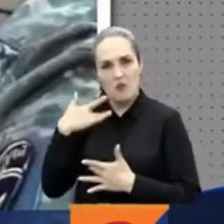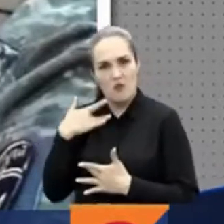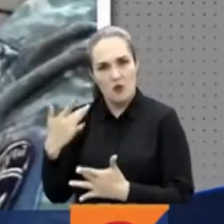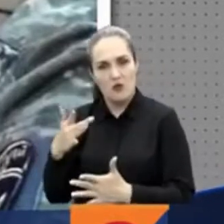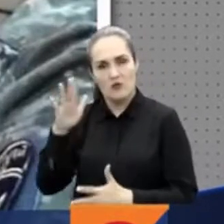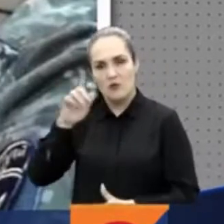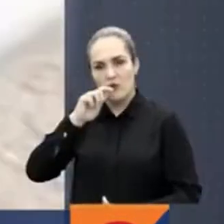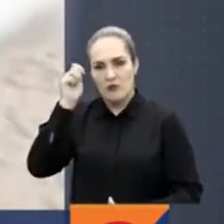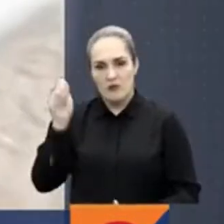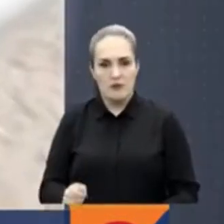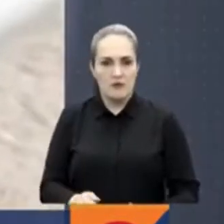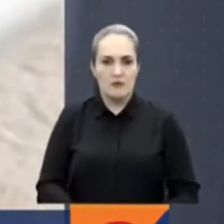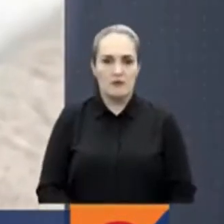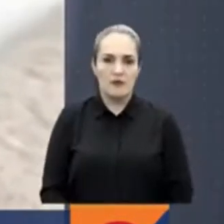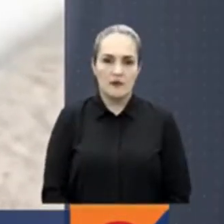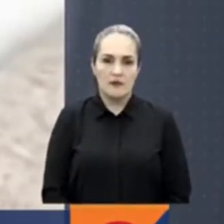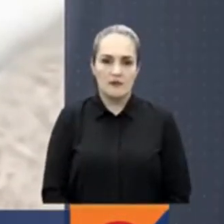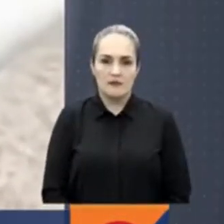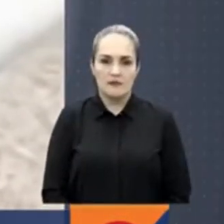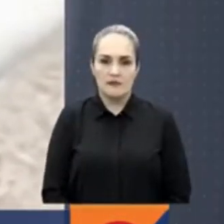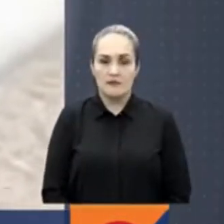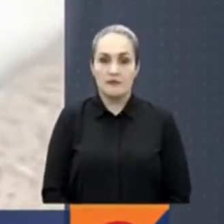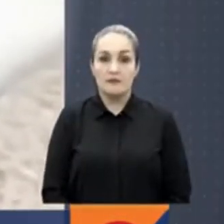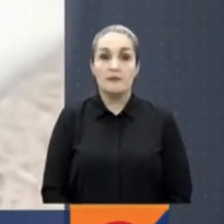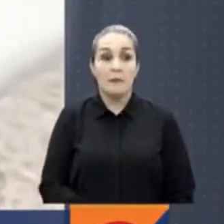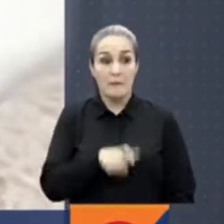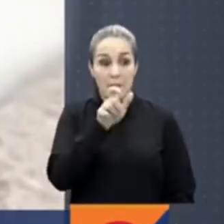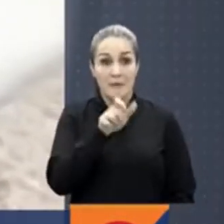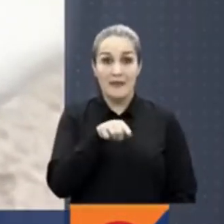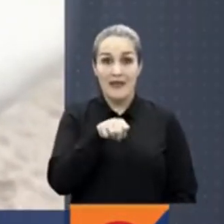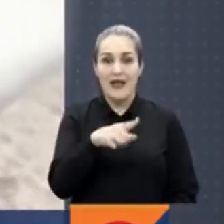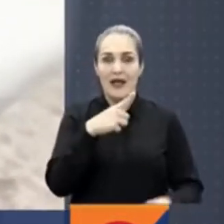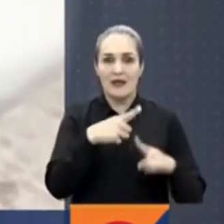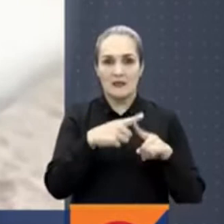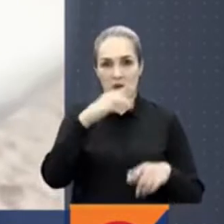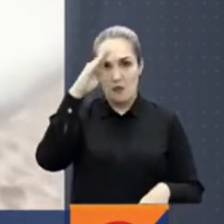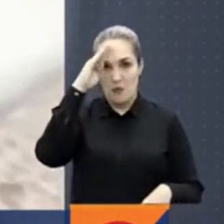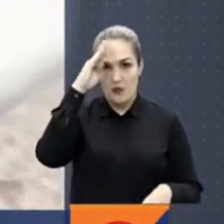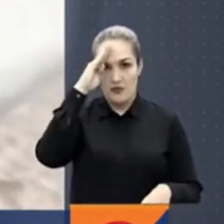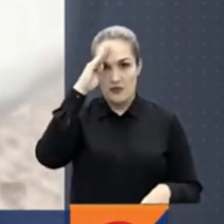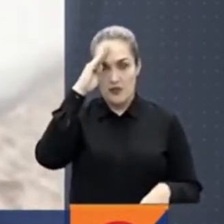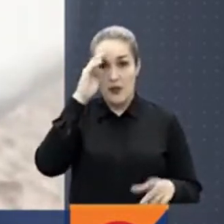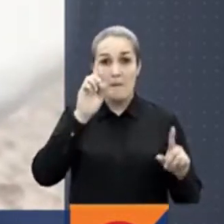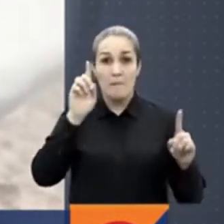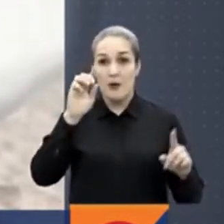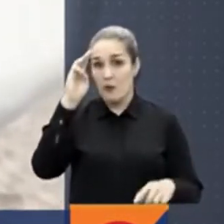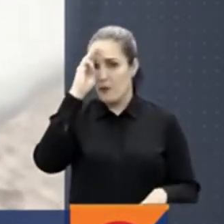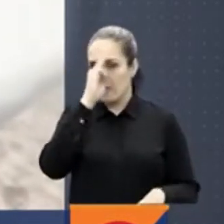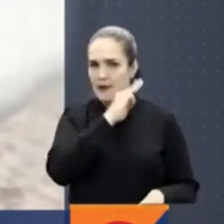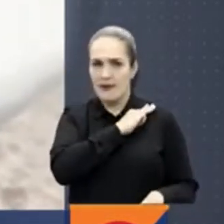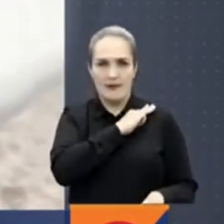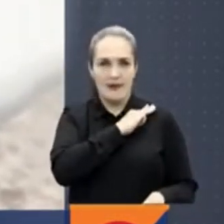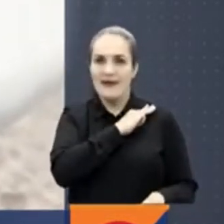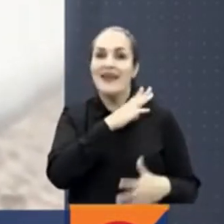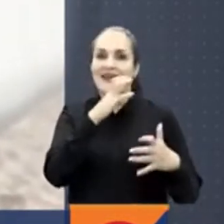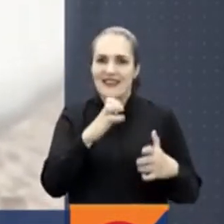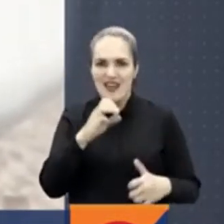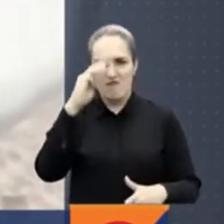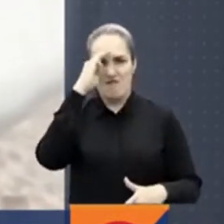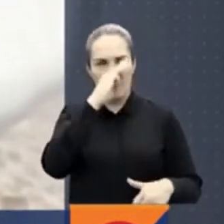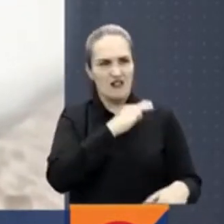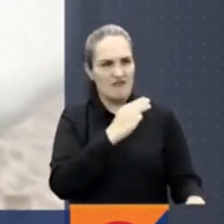ejército de Ucrania. Él presta el servicio en la policía, pero su servicio militar normal. Él quería prestarlo en el ejército,